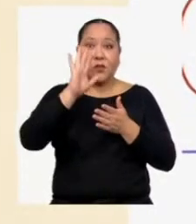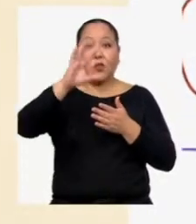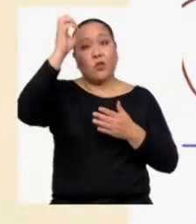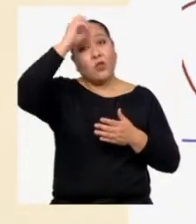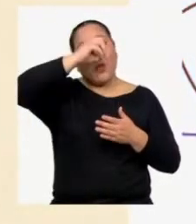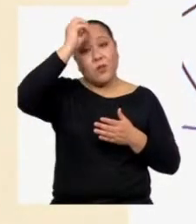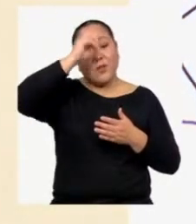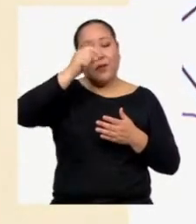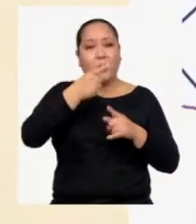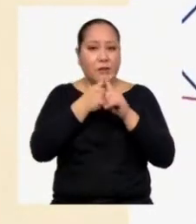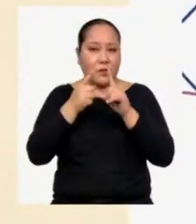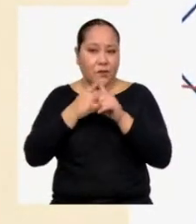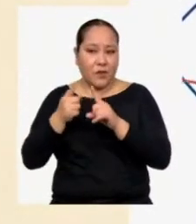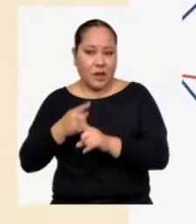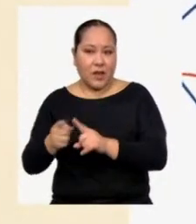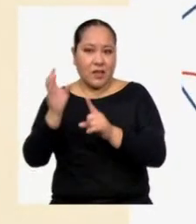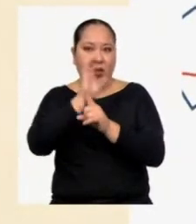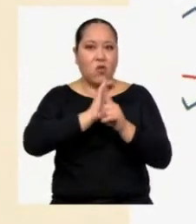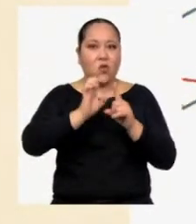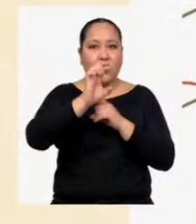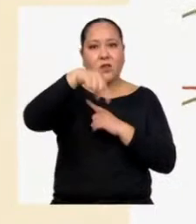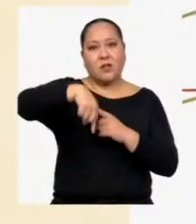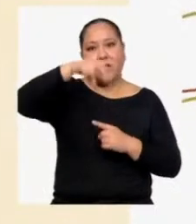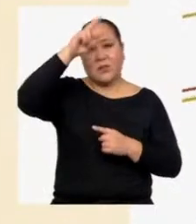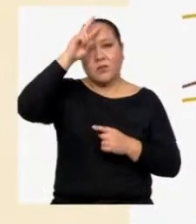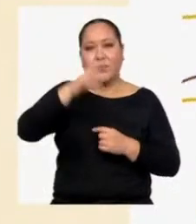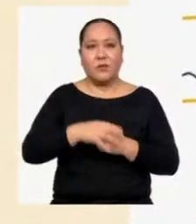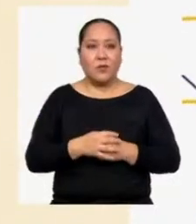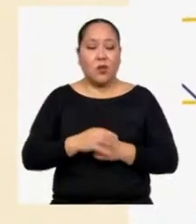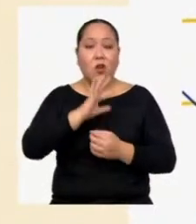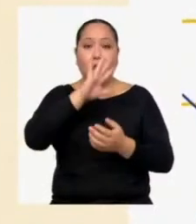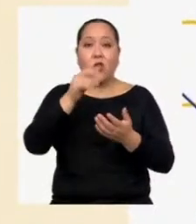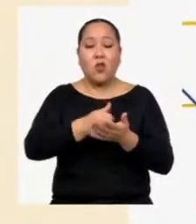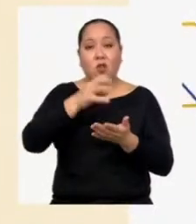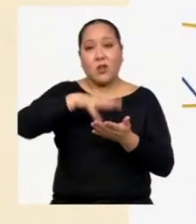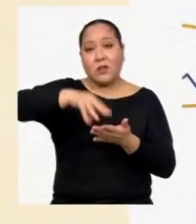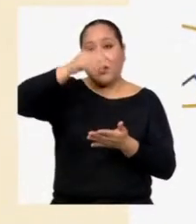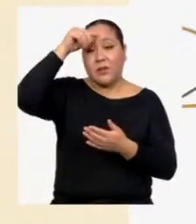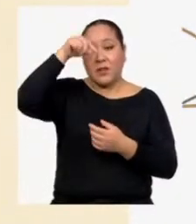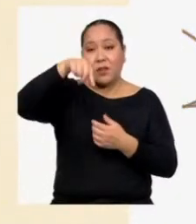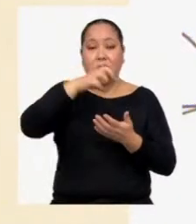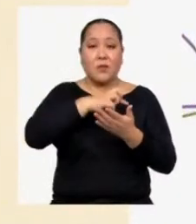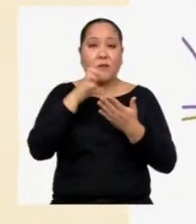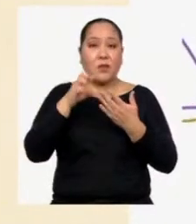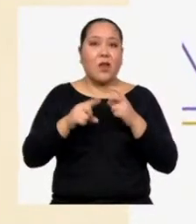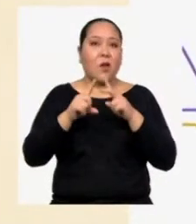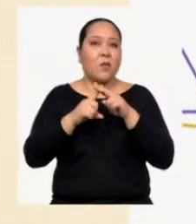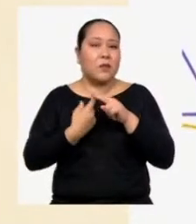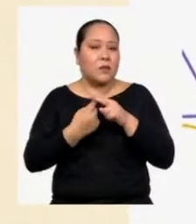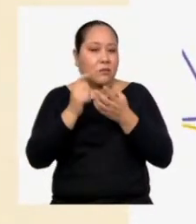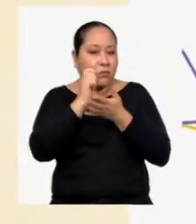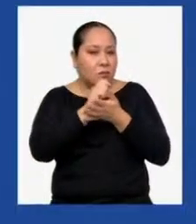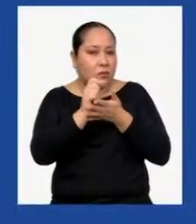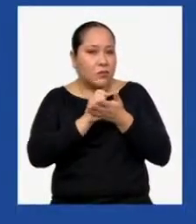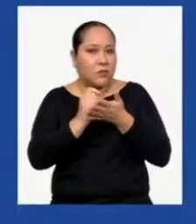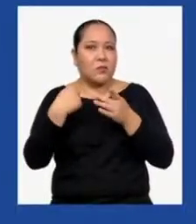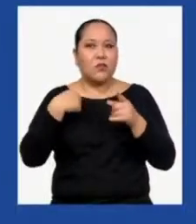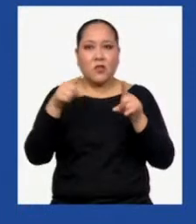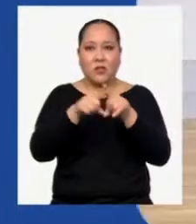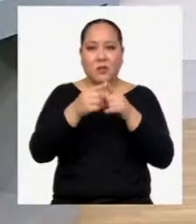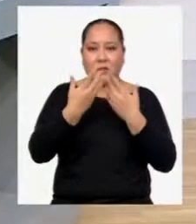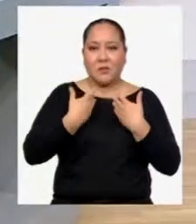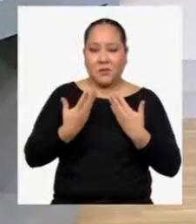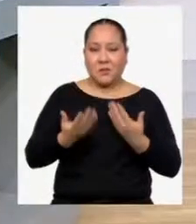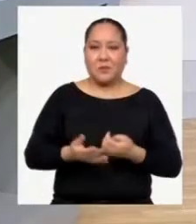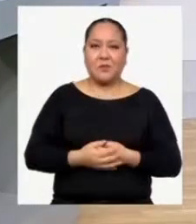opinión sobre la diversidad cultural del Perú. Con todo lo aprendido en ese programa, empecé a escribir yo también el mío.